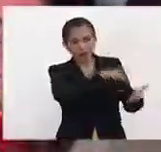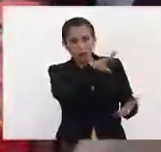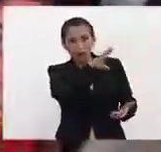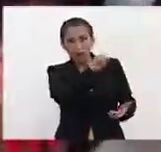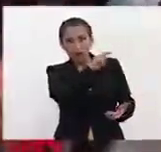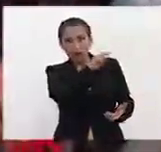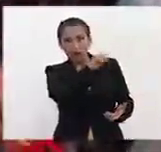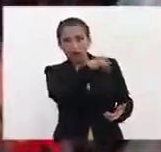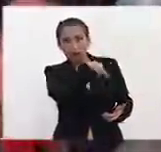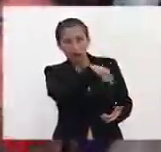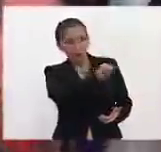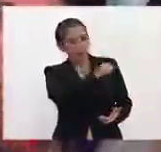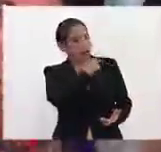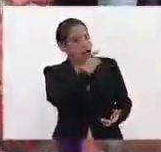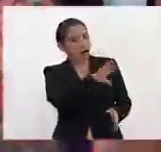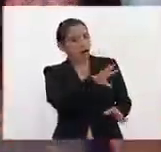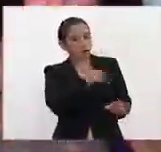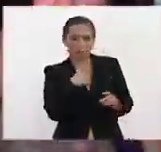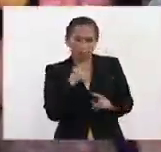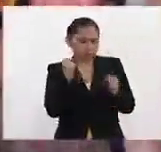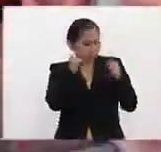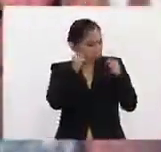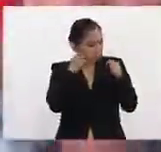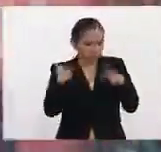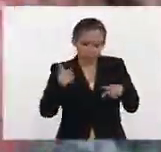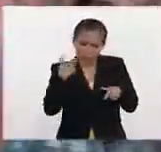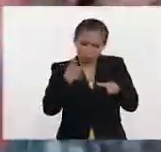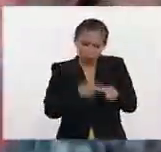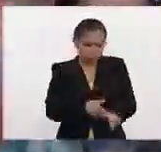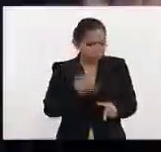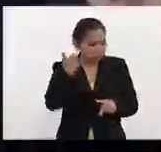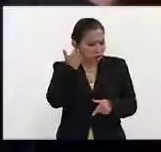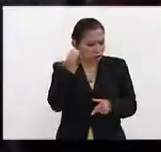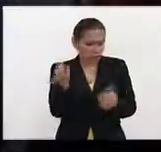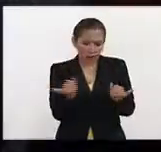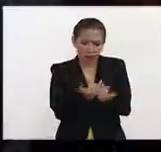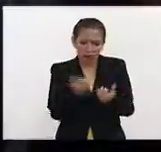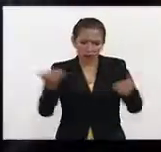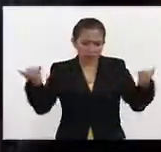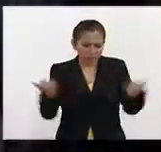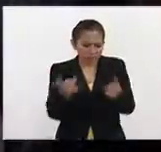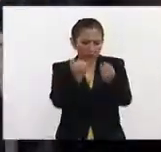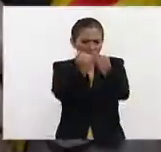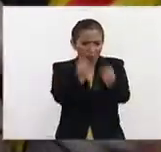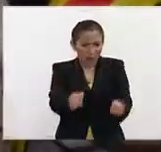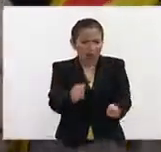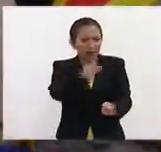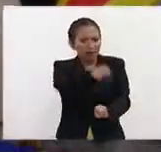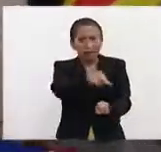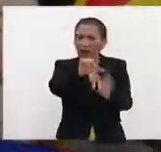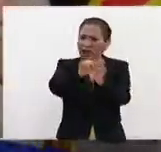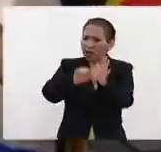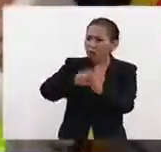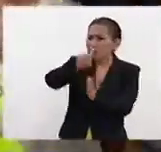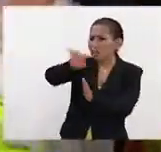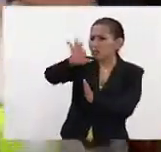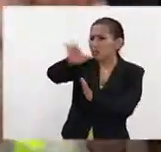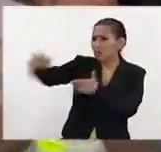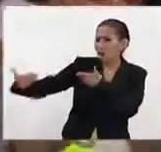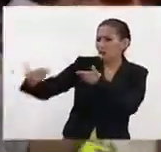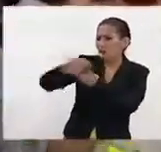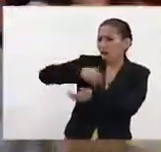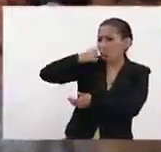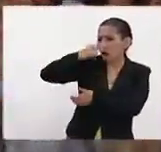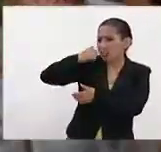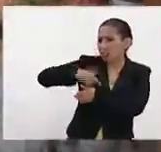no se va a bajar de la postura que tienen y con la aplicación del 155, cualquier tipo de intervención policial